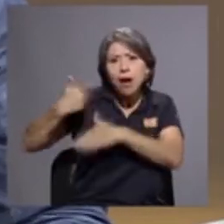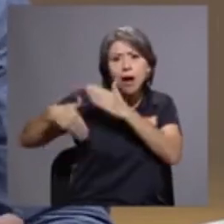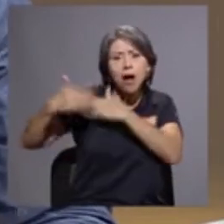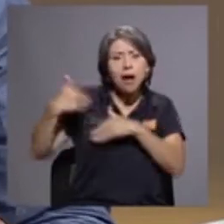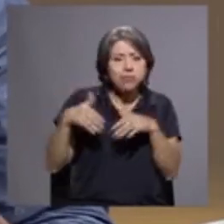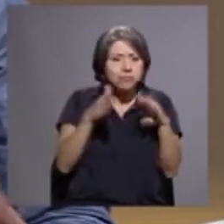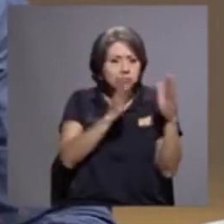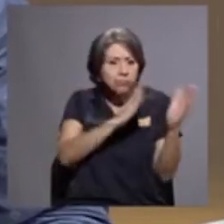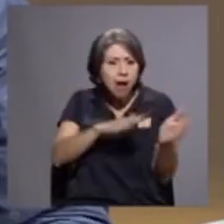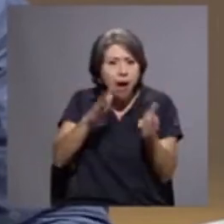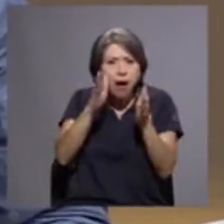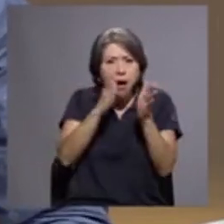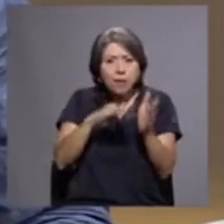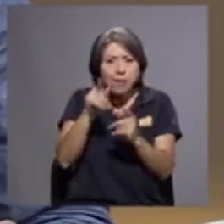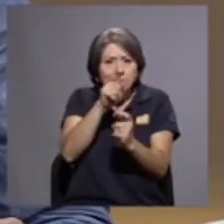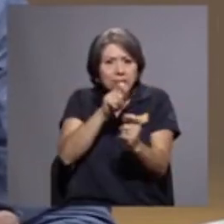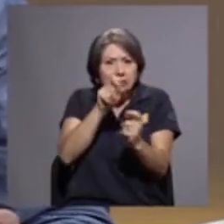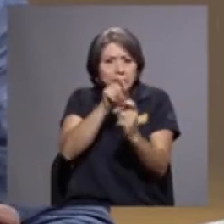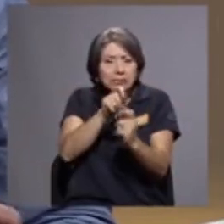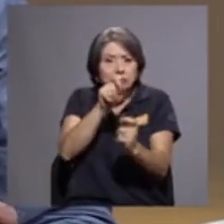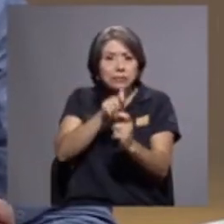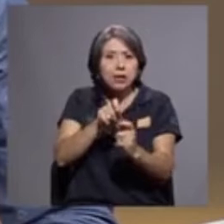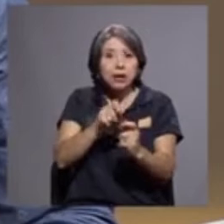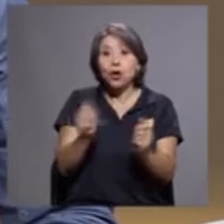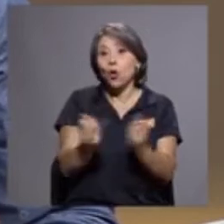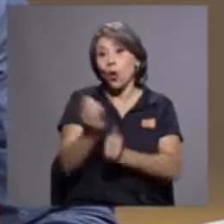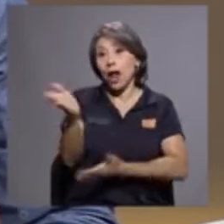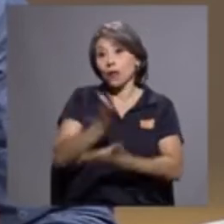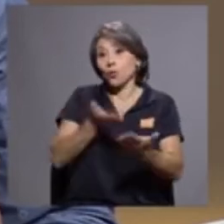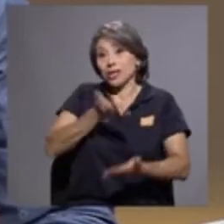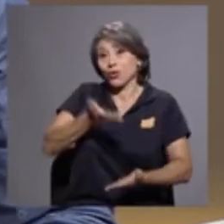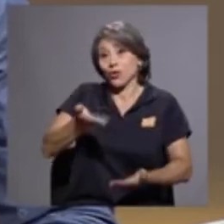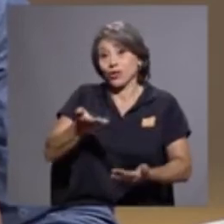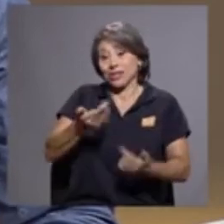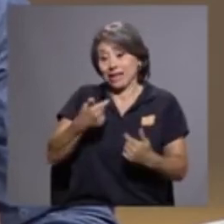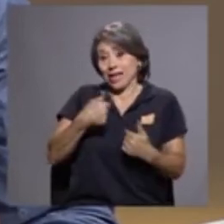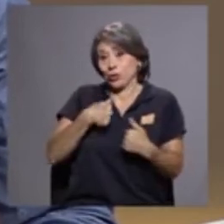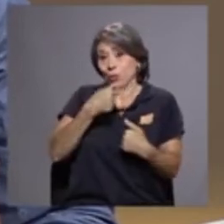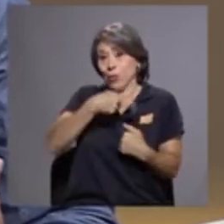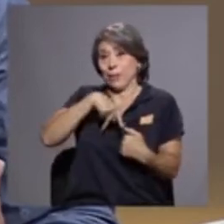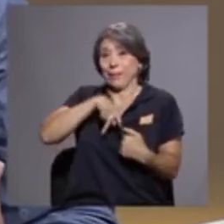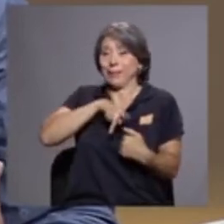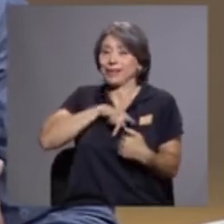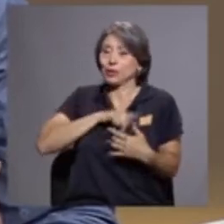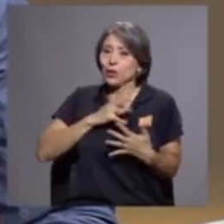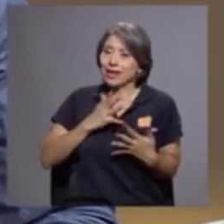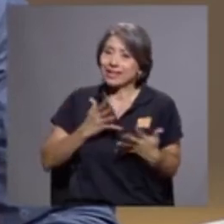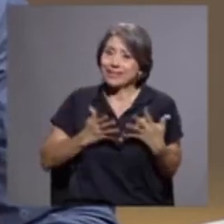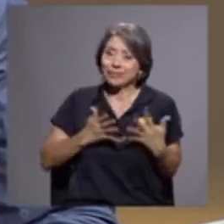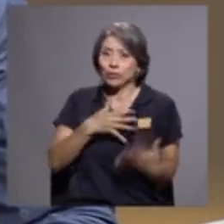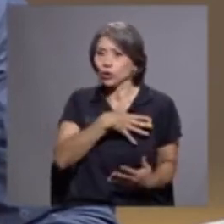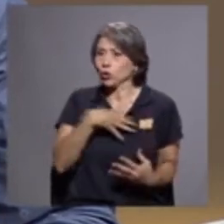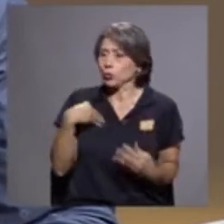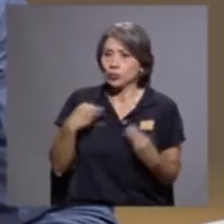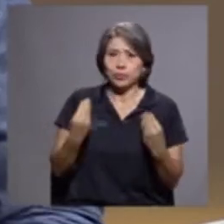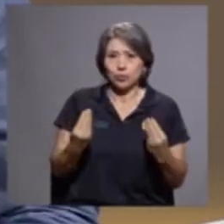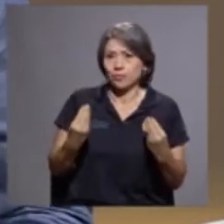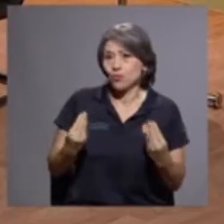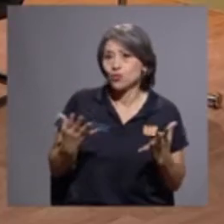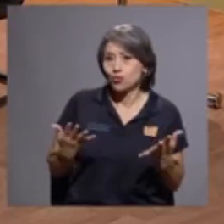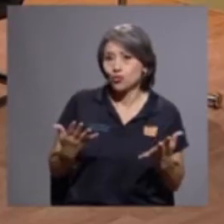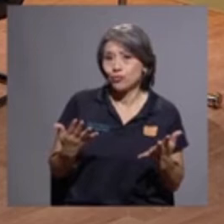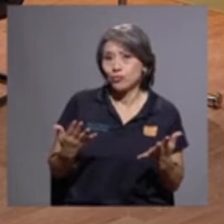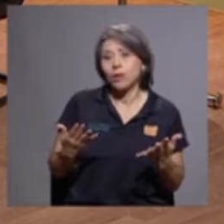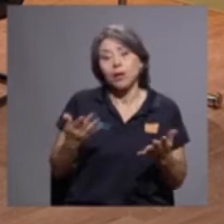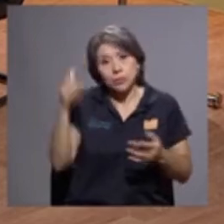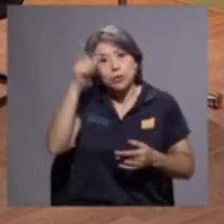algunas cosas que en lo particular a mí, digamos, a veces no me gusta mucho, ¿verdad? Lo de